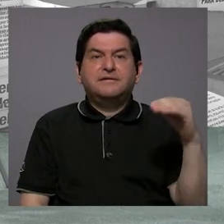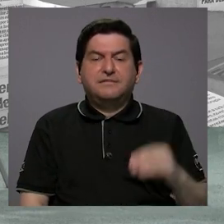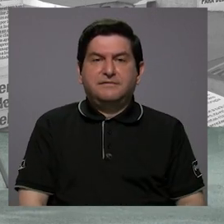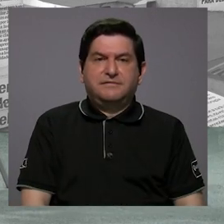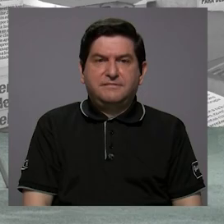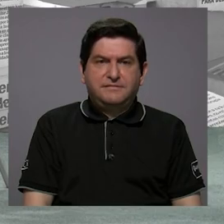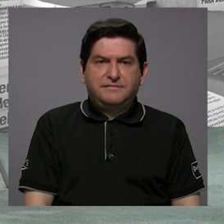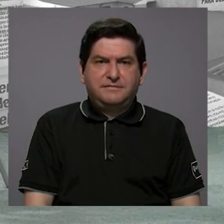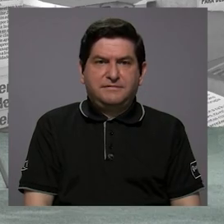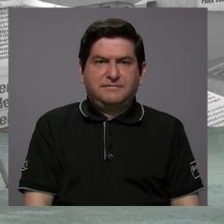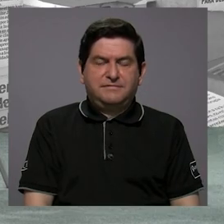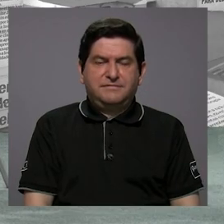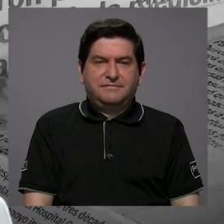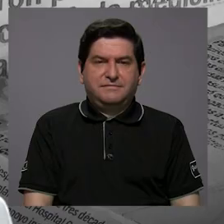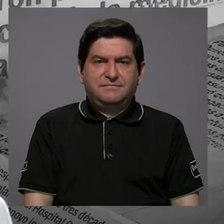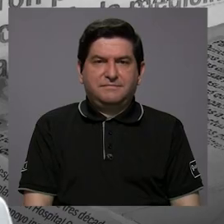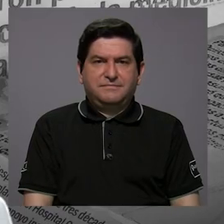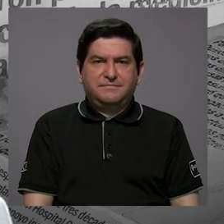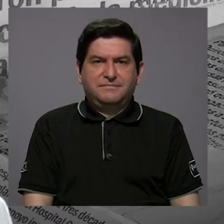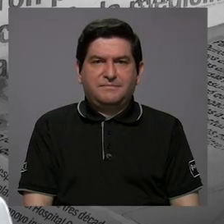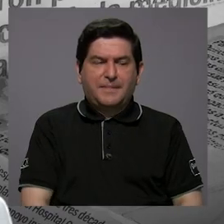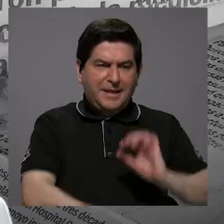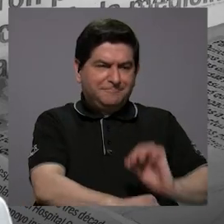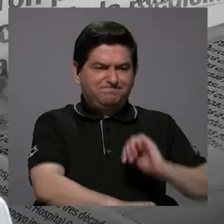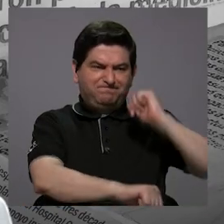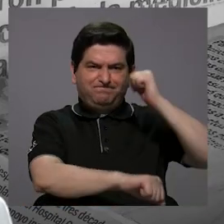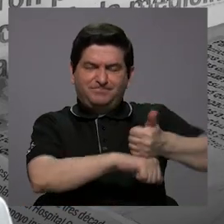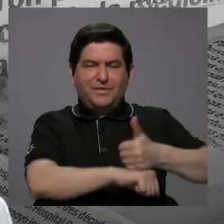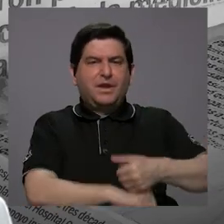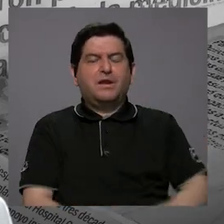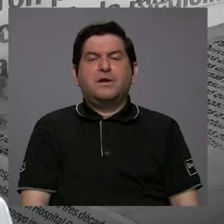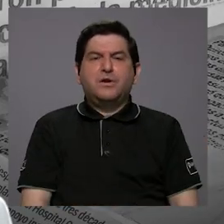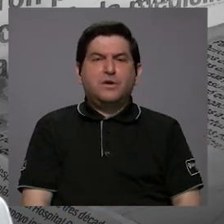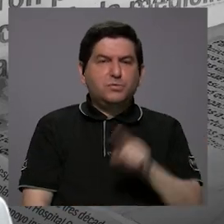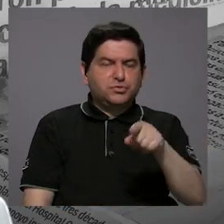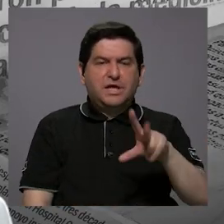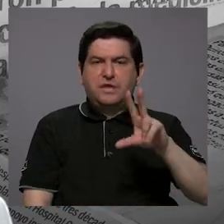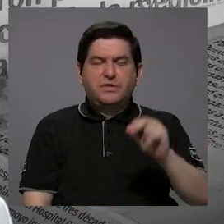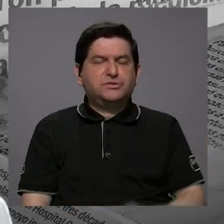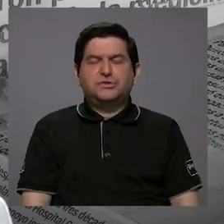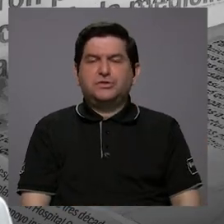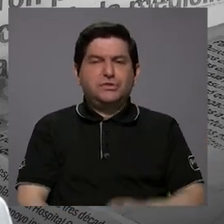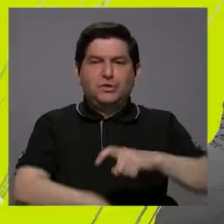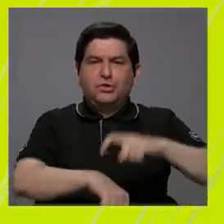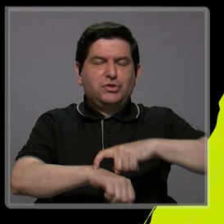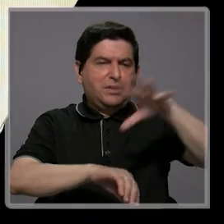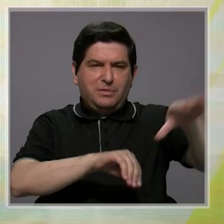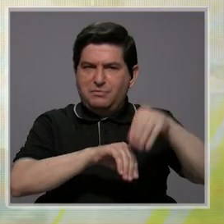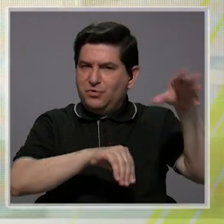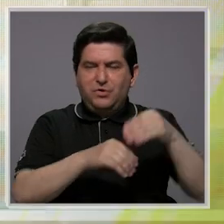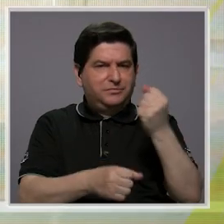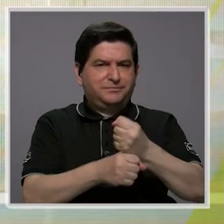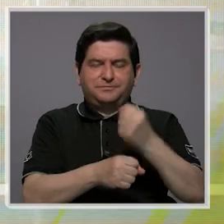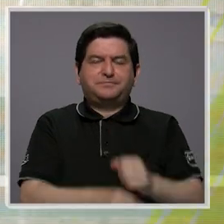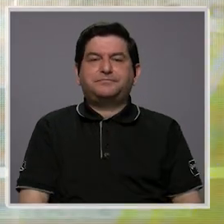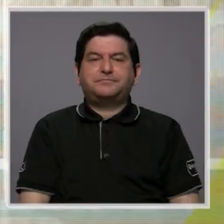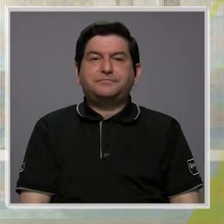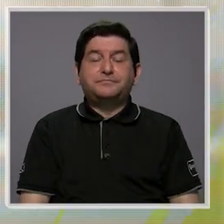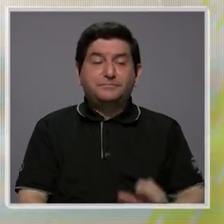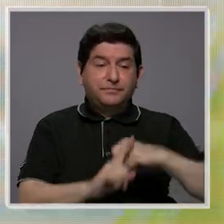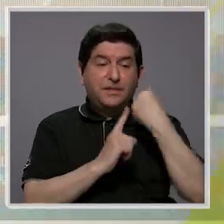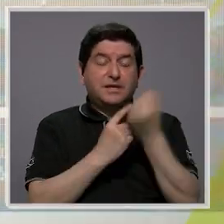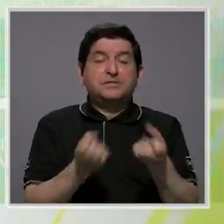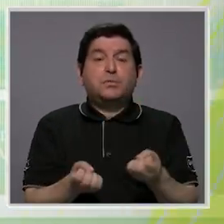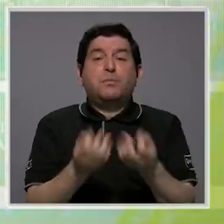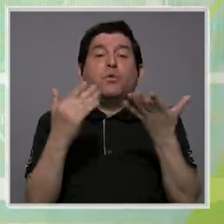estableciendo que no van a ser jornadas extraordinarias. Bueno, es un asunto